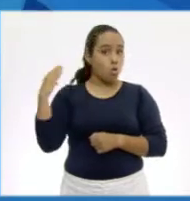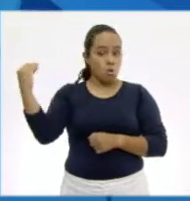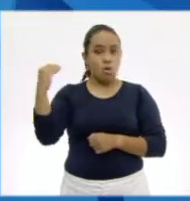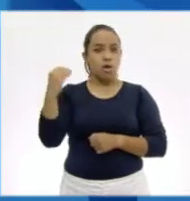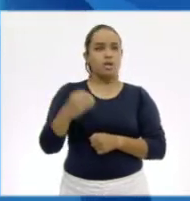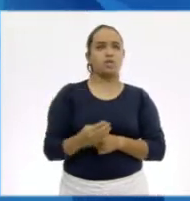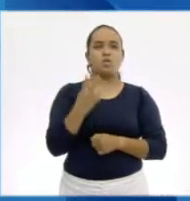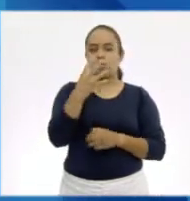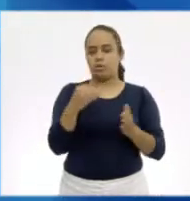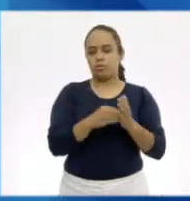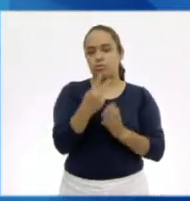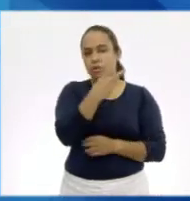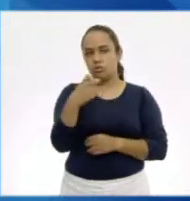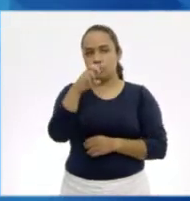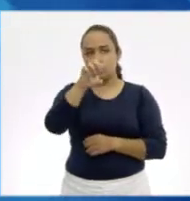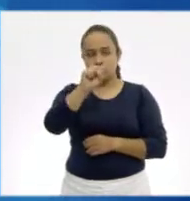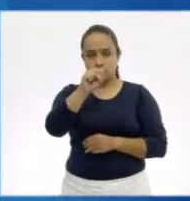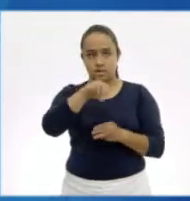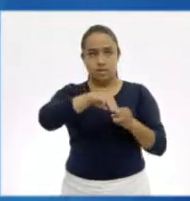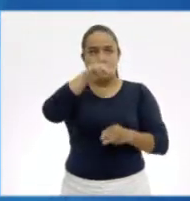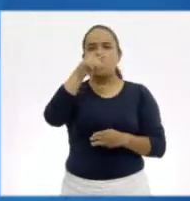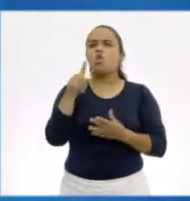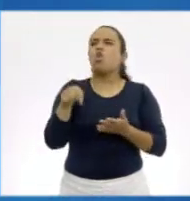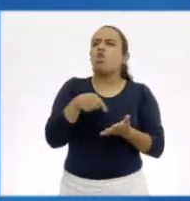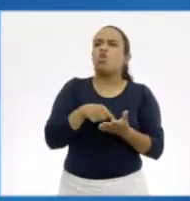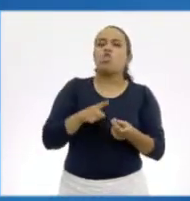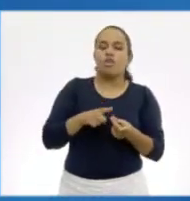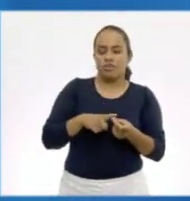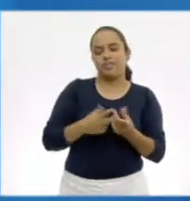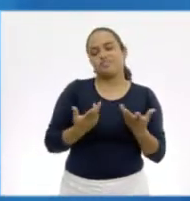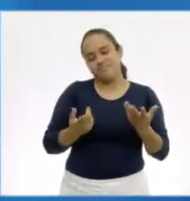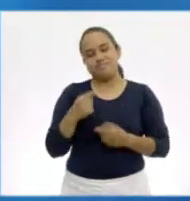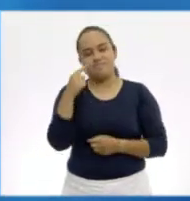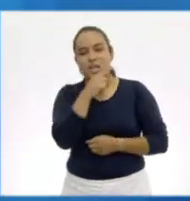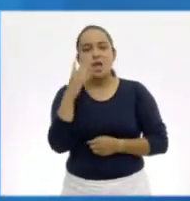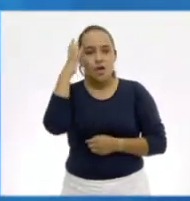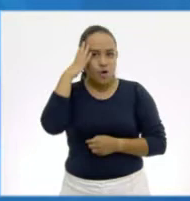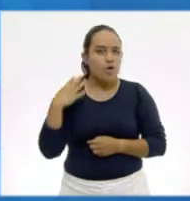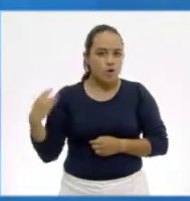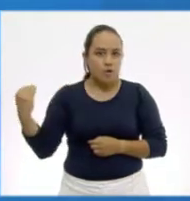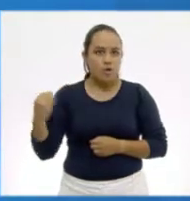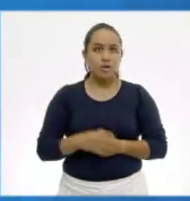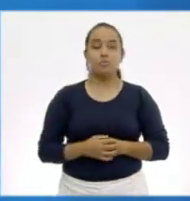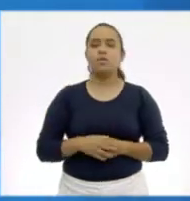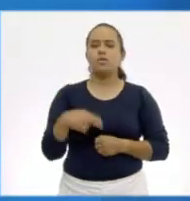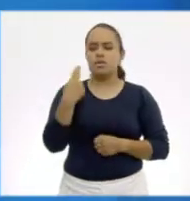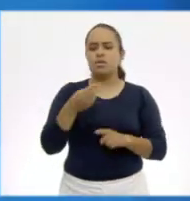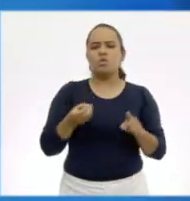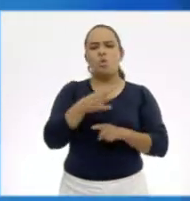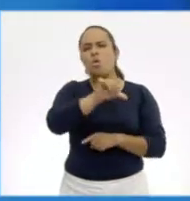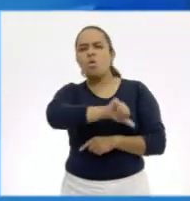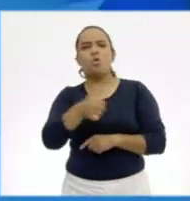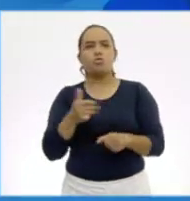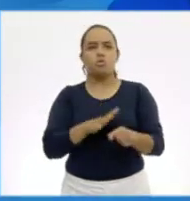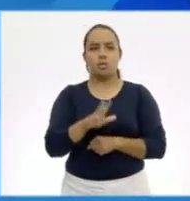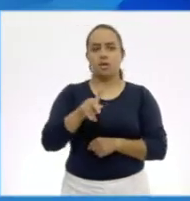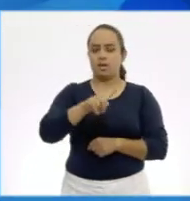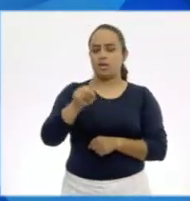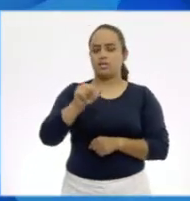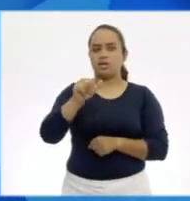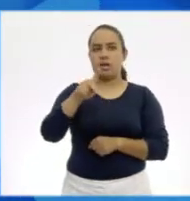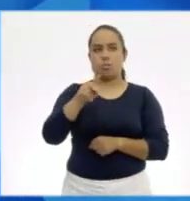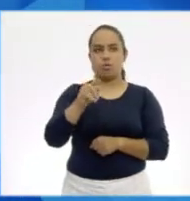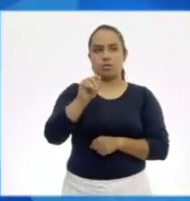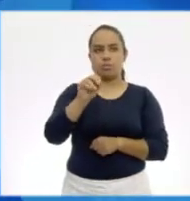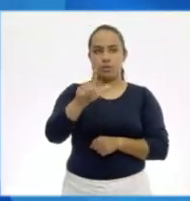4,260 metros de altura, se encuentra, como lo dice su nombre, en Colima. Se le conoce como Zapotepet o el